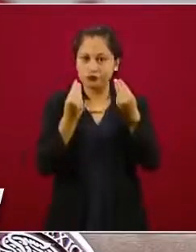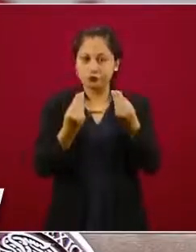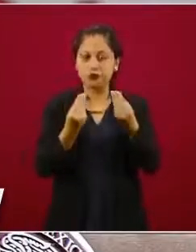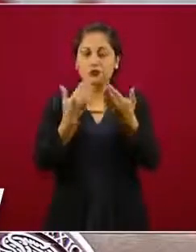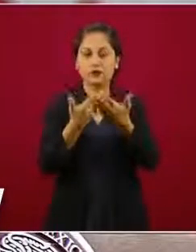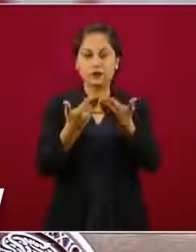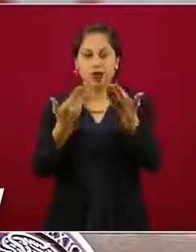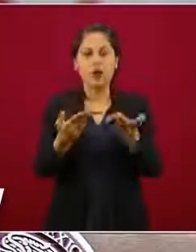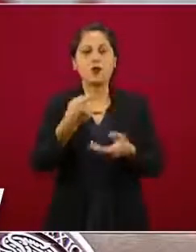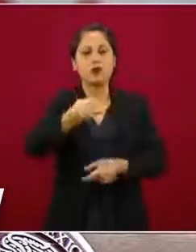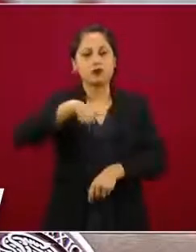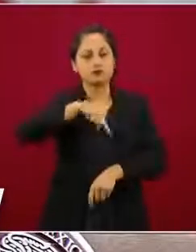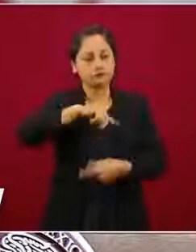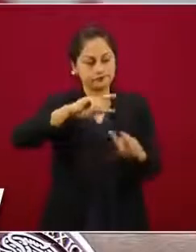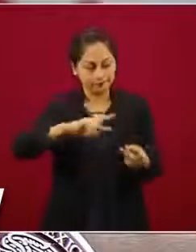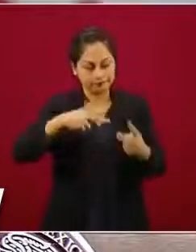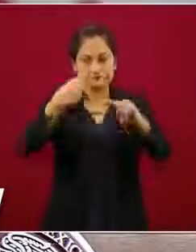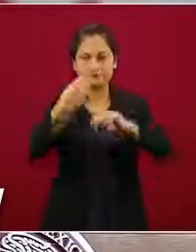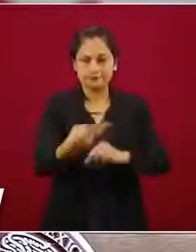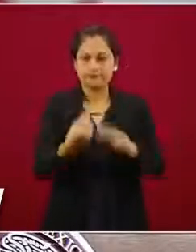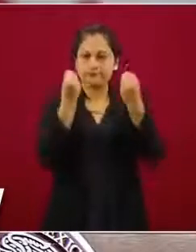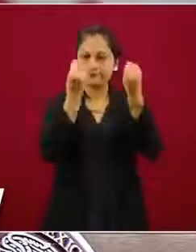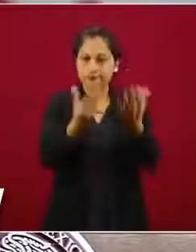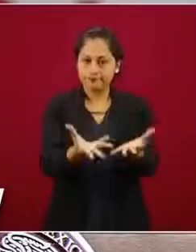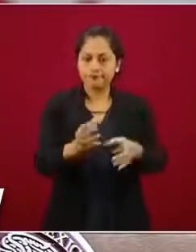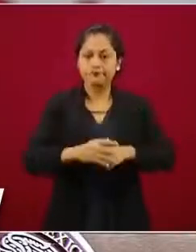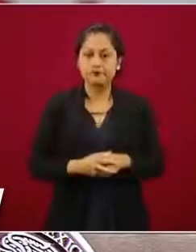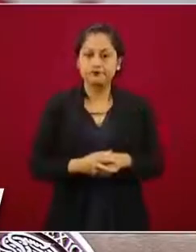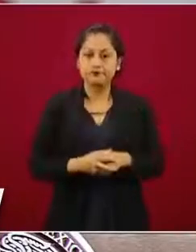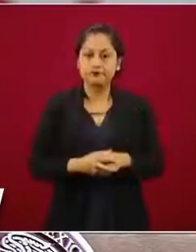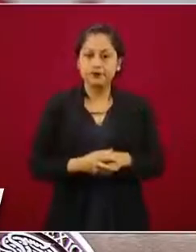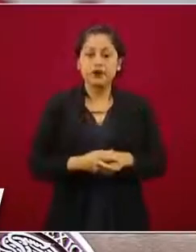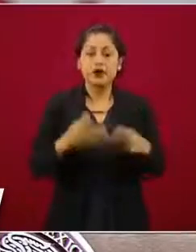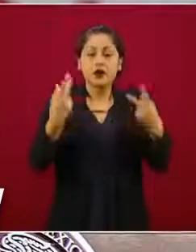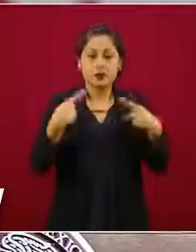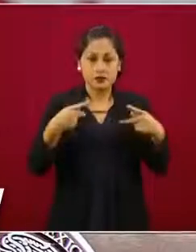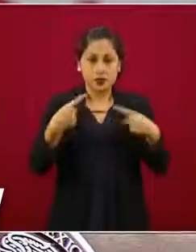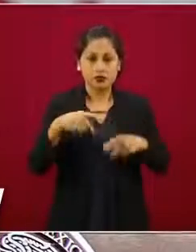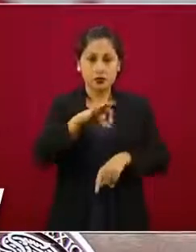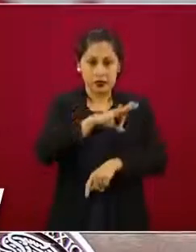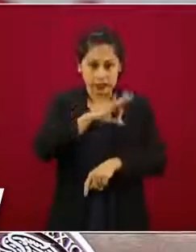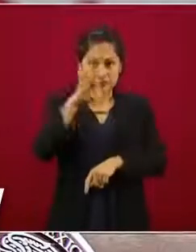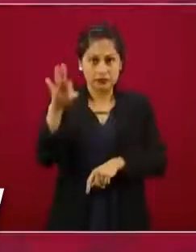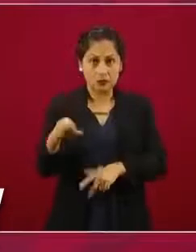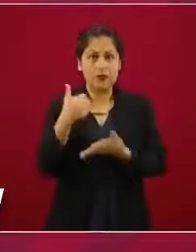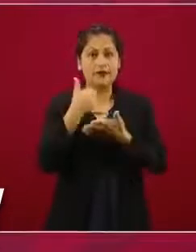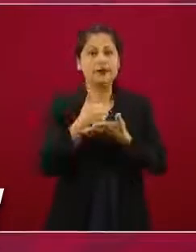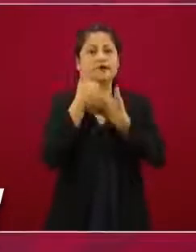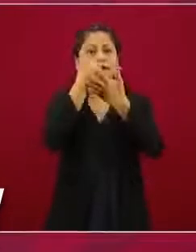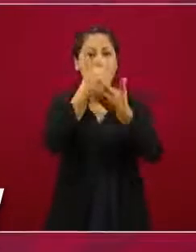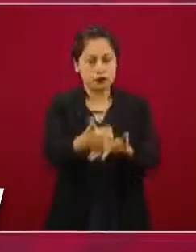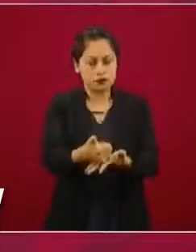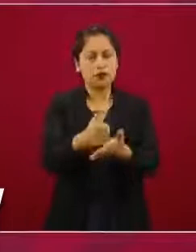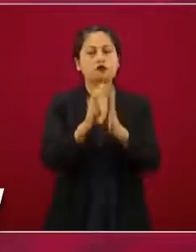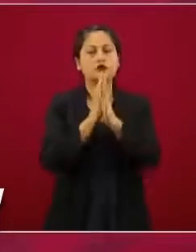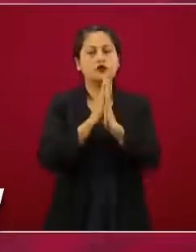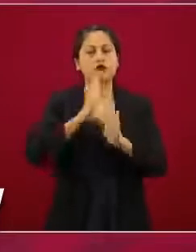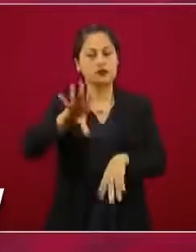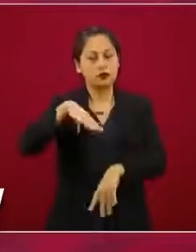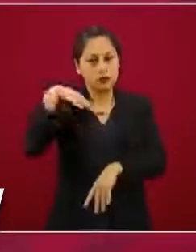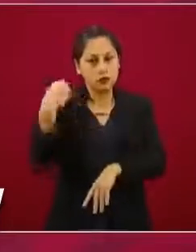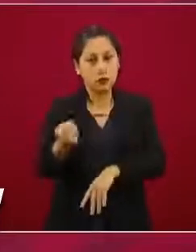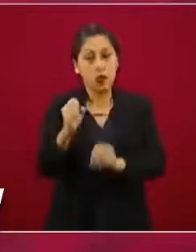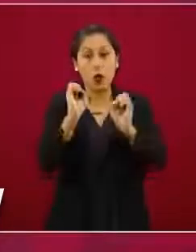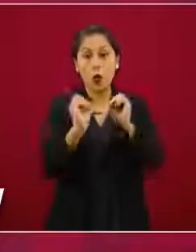Los que podamos hacer no escatimemos una sola gota de esfuerzo, los que creen que no pueden hacer